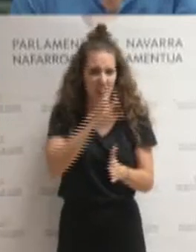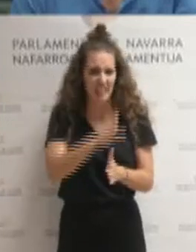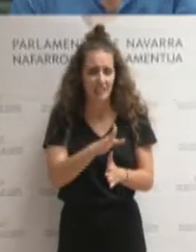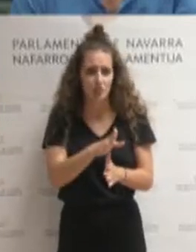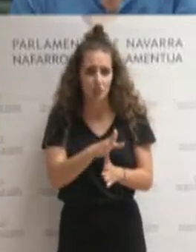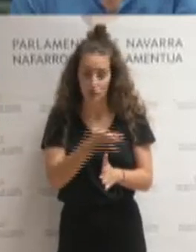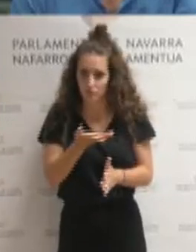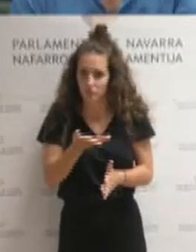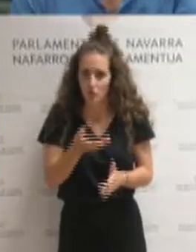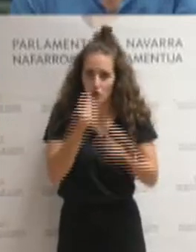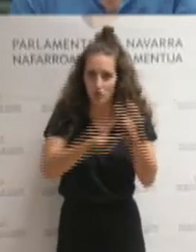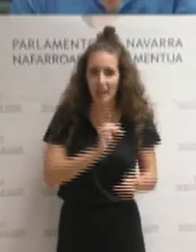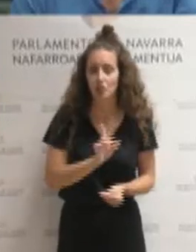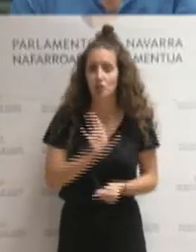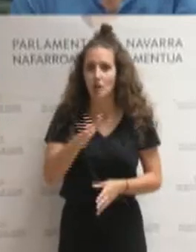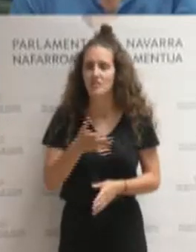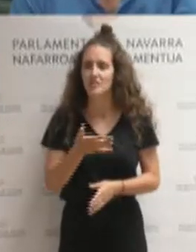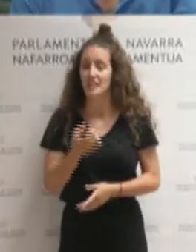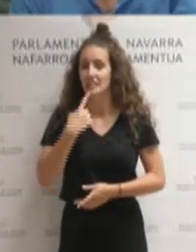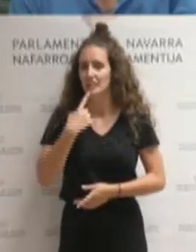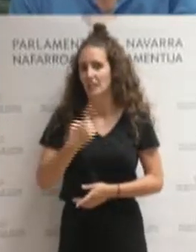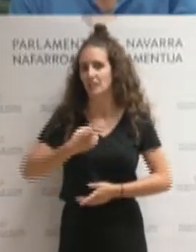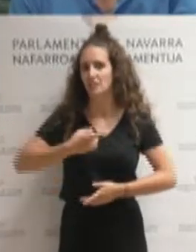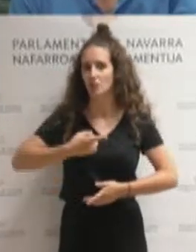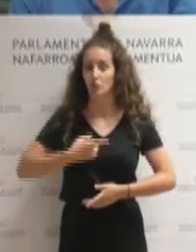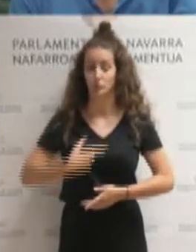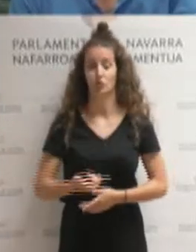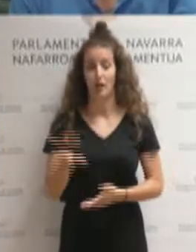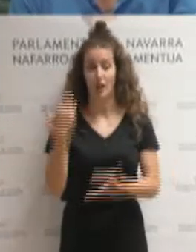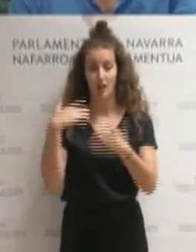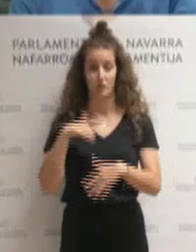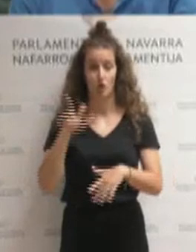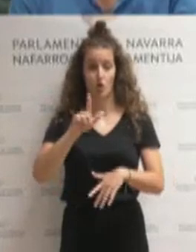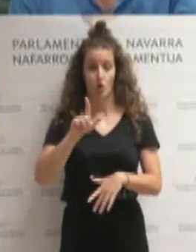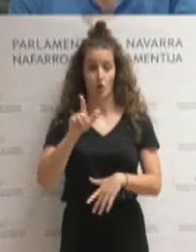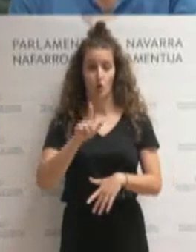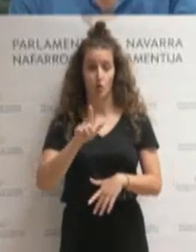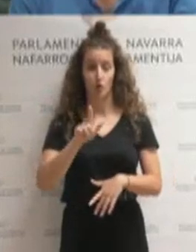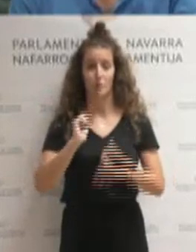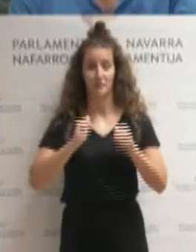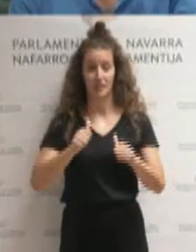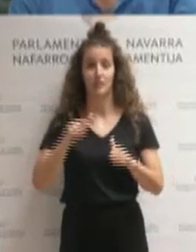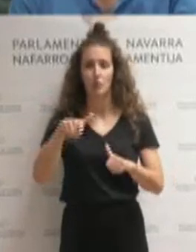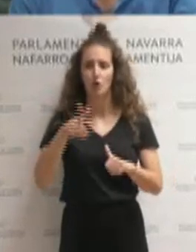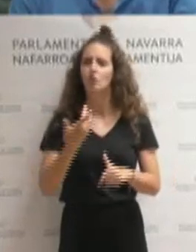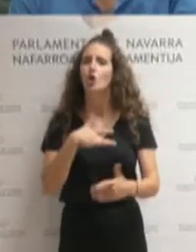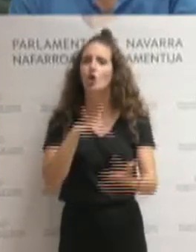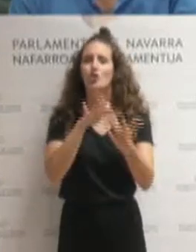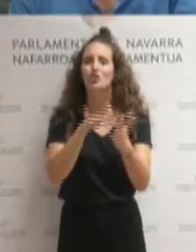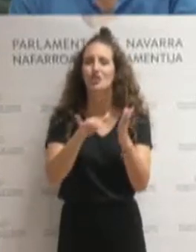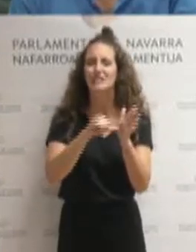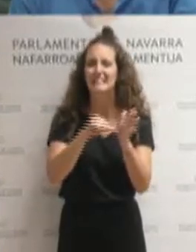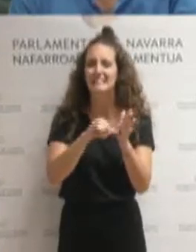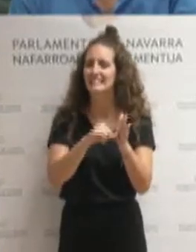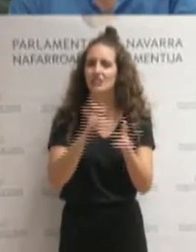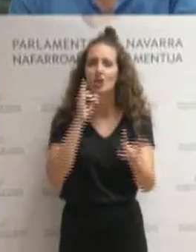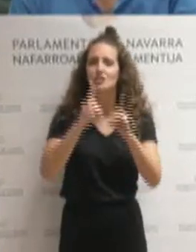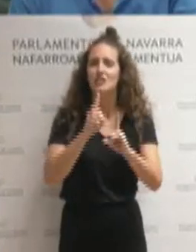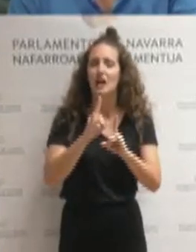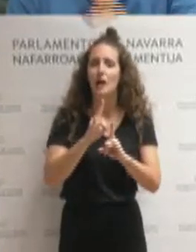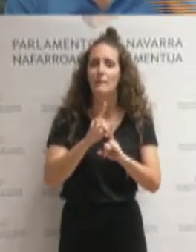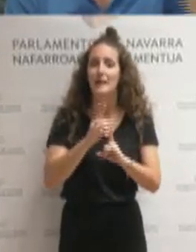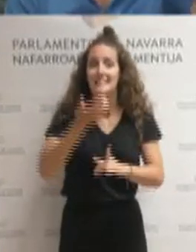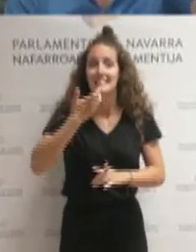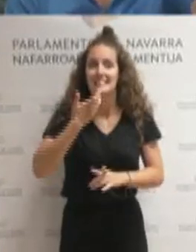Se le ha dicho, y estoy hablando de la primera quincena de julio, que no iban a llamar a contactos estrechos sin pauta completa de